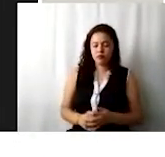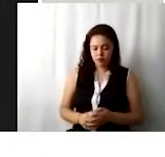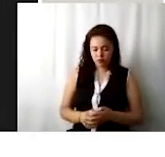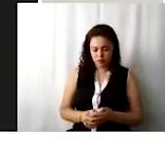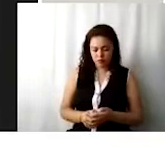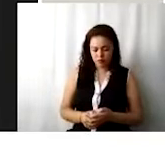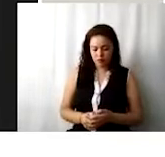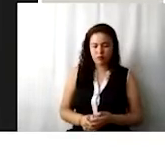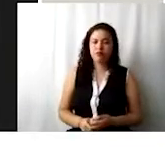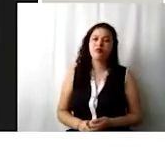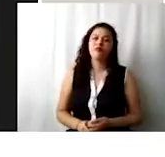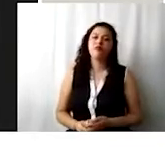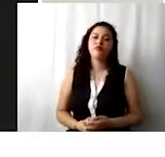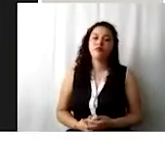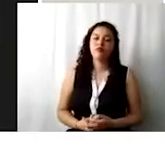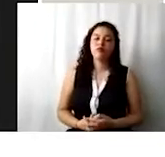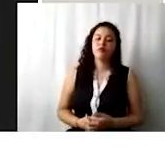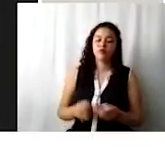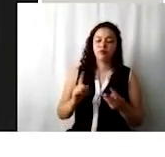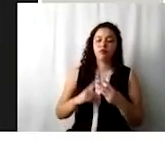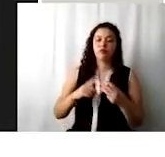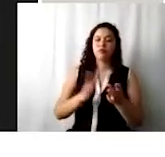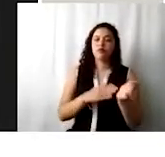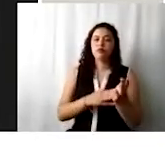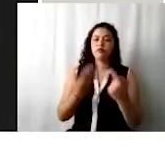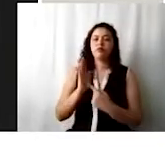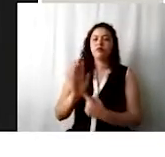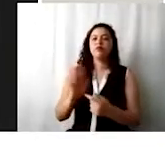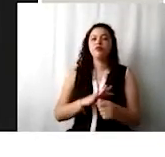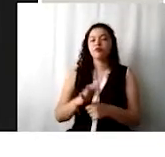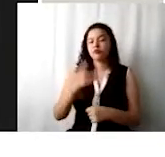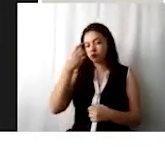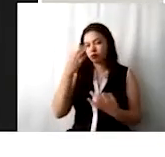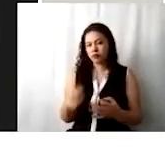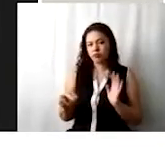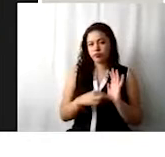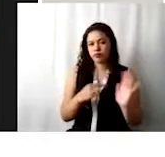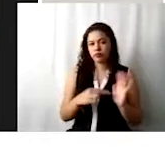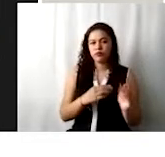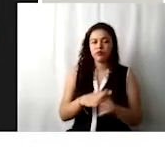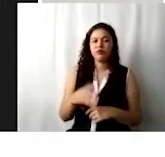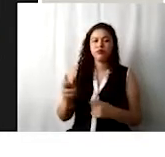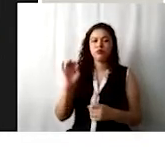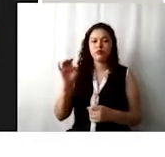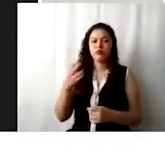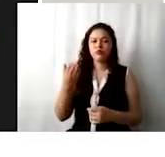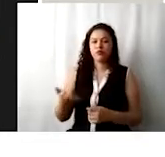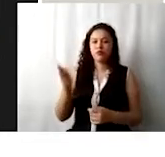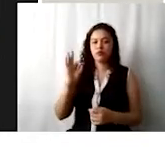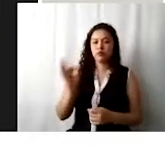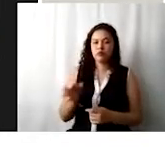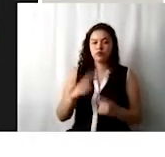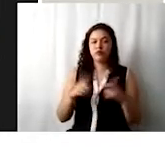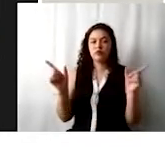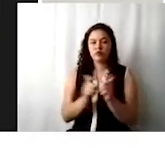En la etapa 3, los documentos que deben presentarse debidamente firmados son la solicitud de aprobación, el resumen